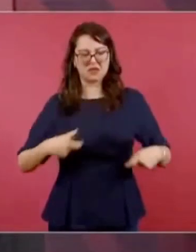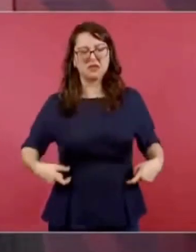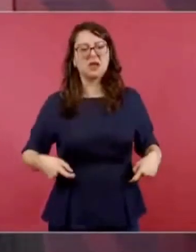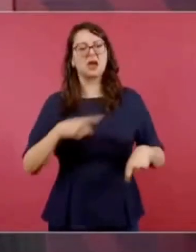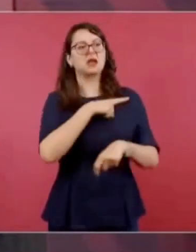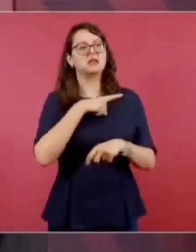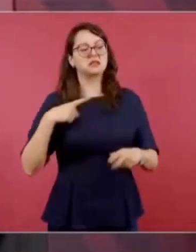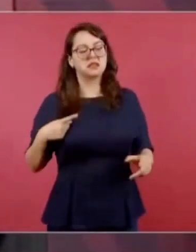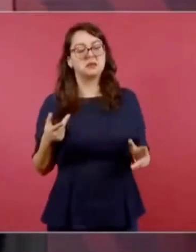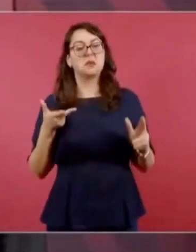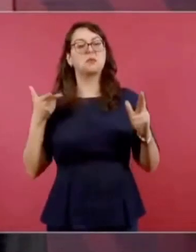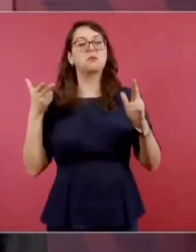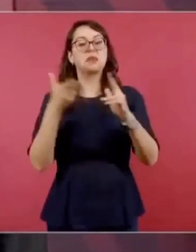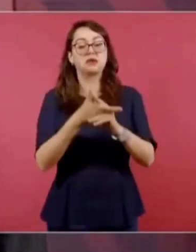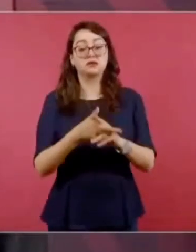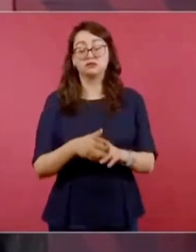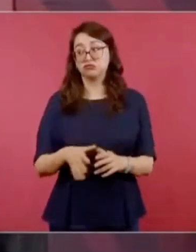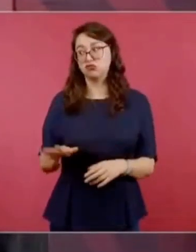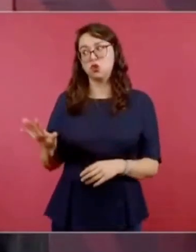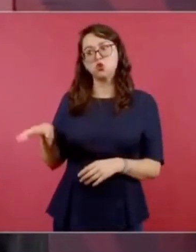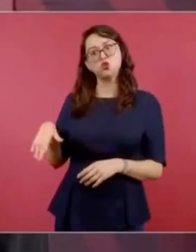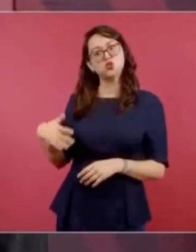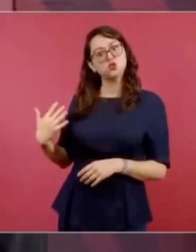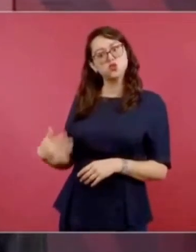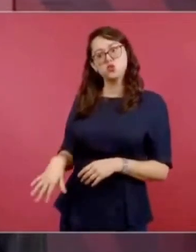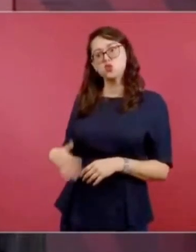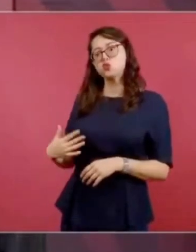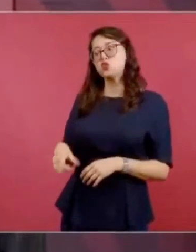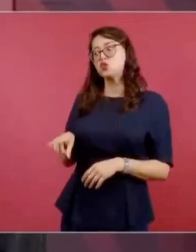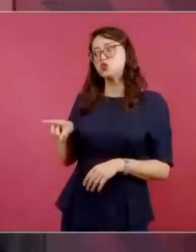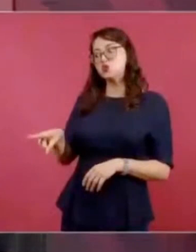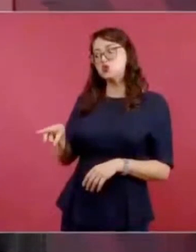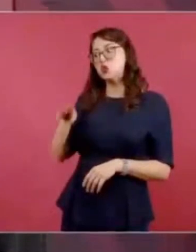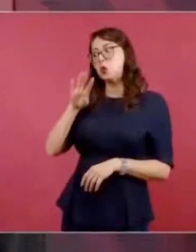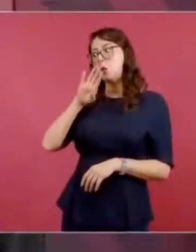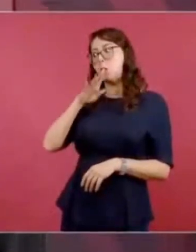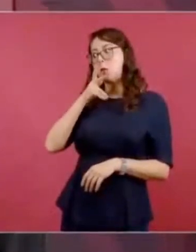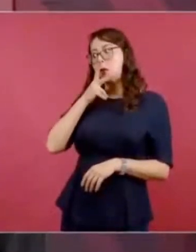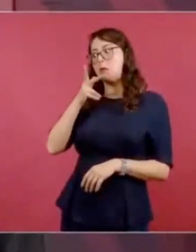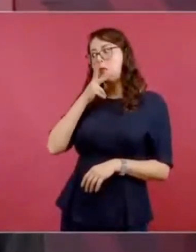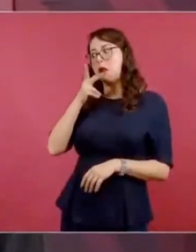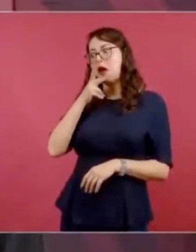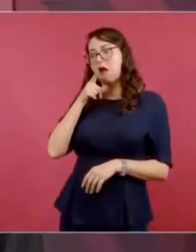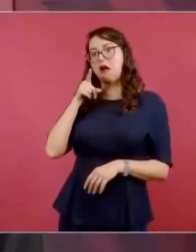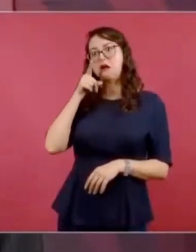Le siguen contando, a tu papá le echó el caballo encima y lo arrastró,